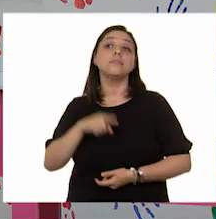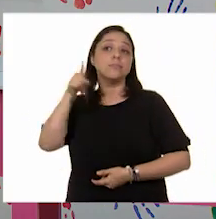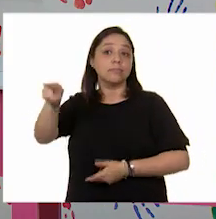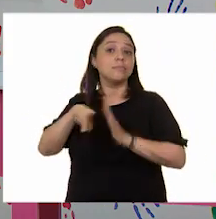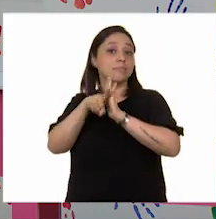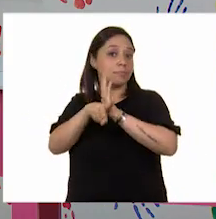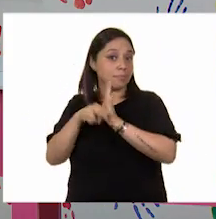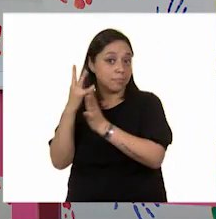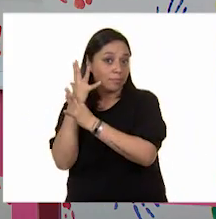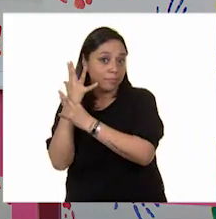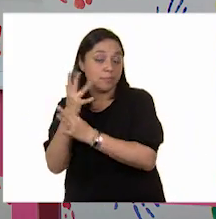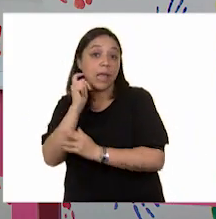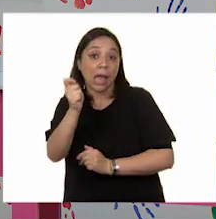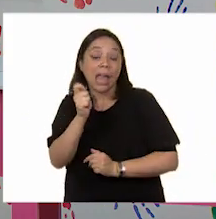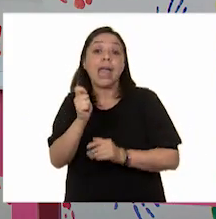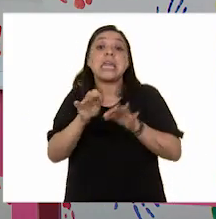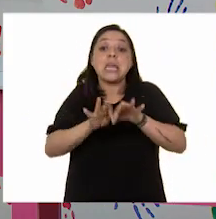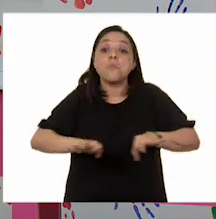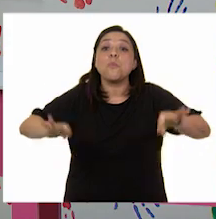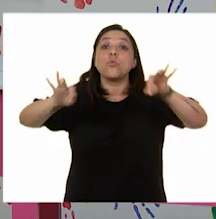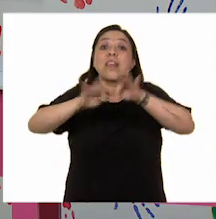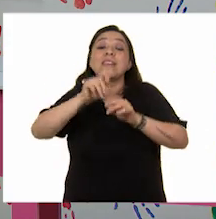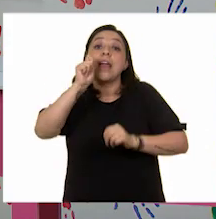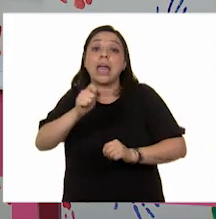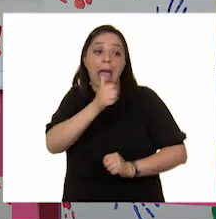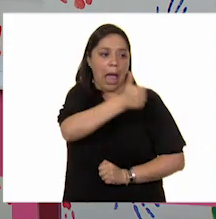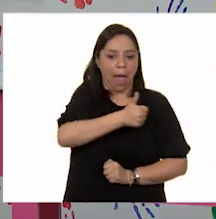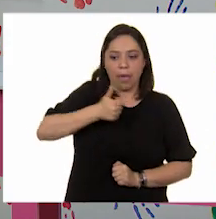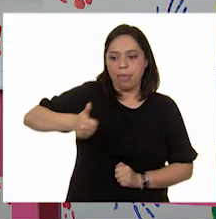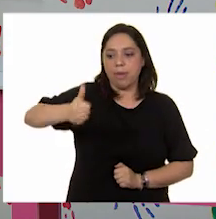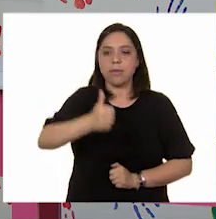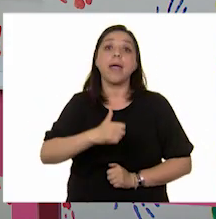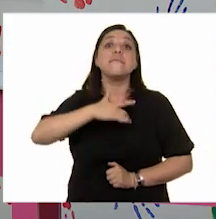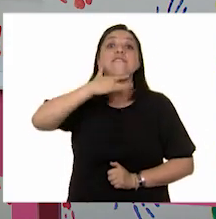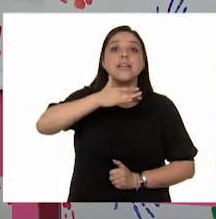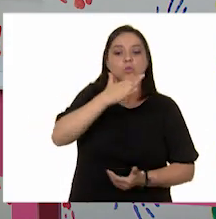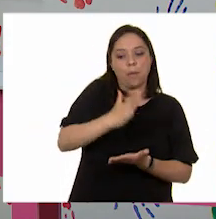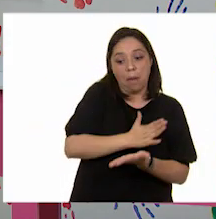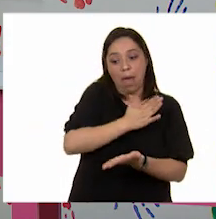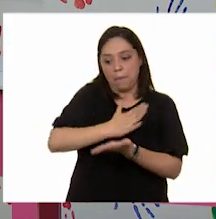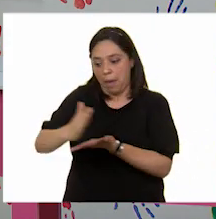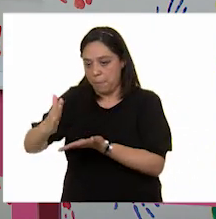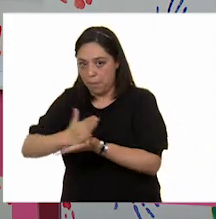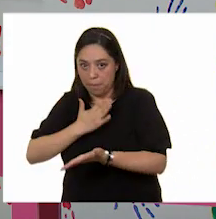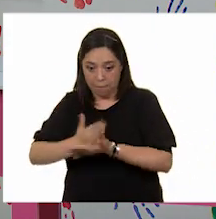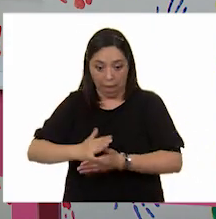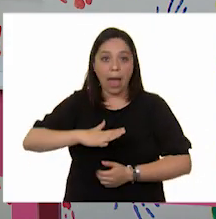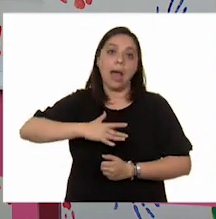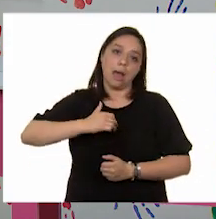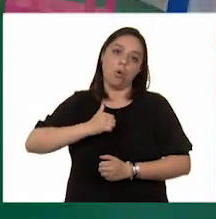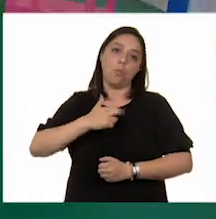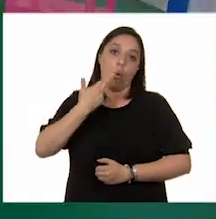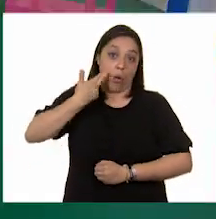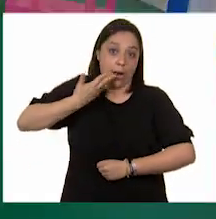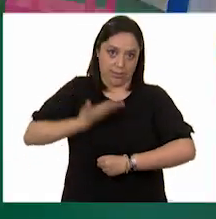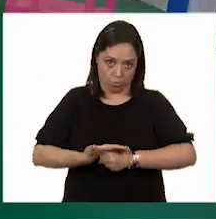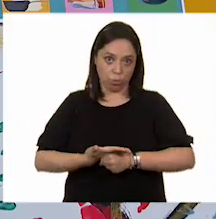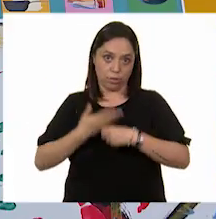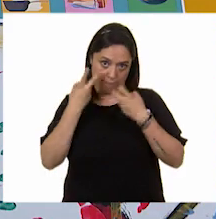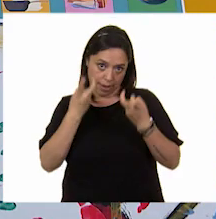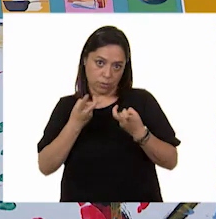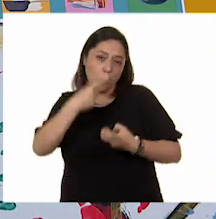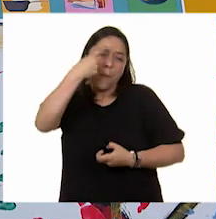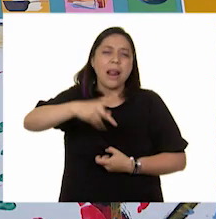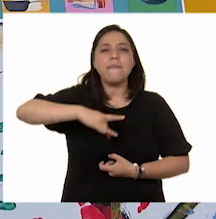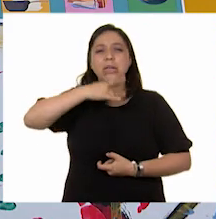es importante hacernos responsables de nuestros residuos. Si los separamos, los podemos reciclar y ya no son basura. Pues eso sí,